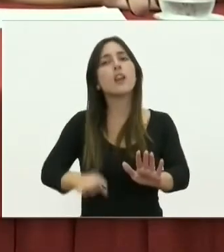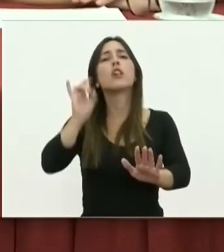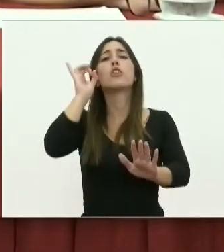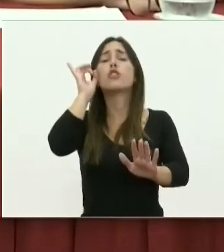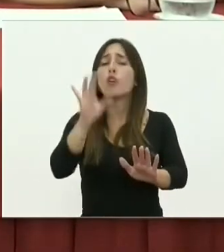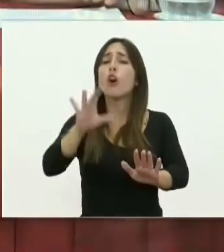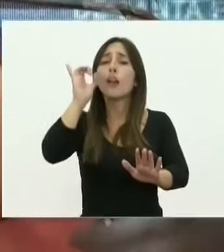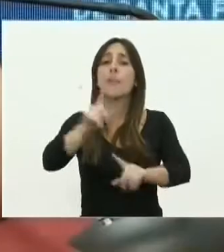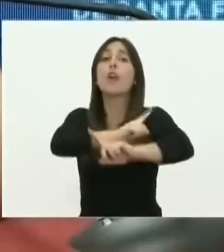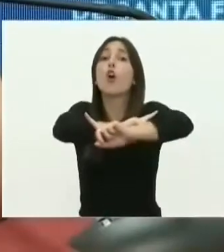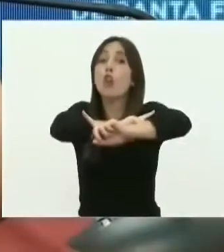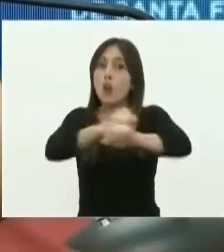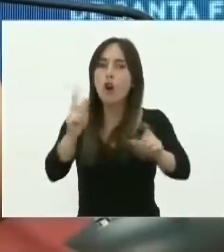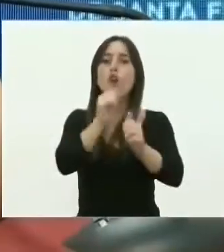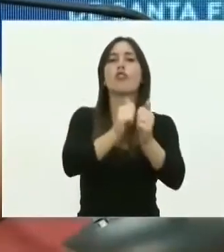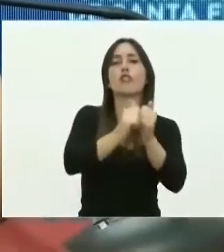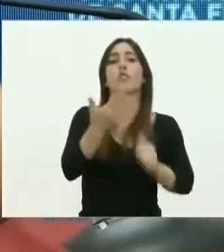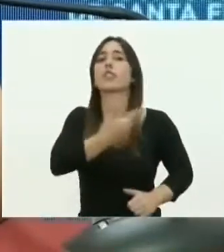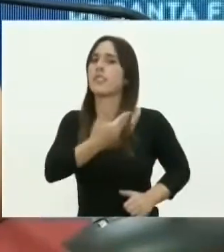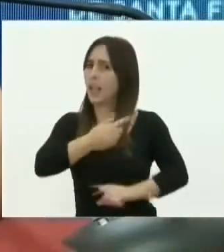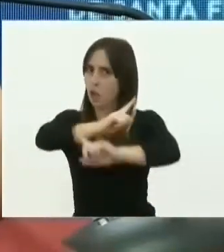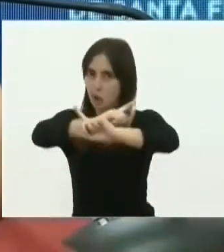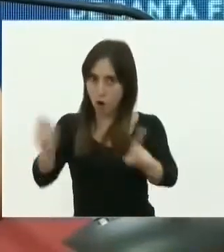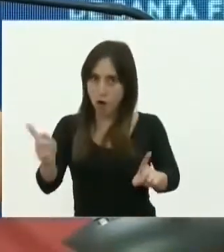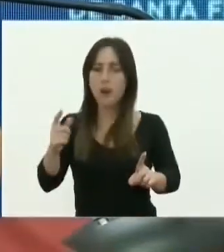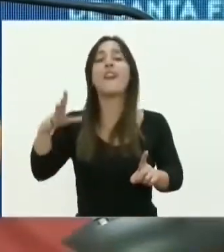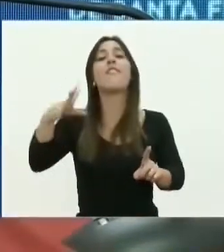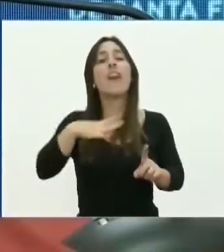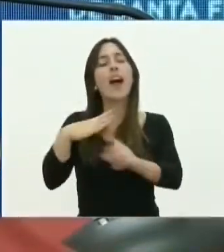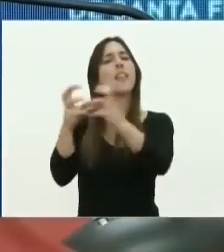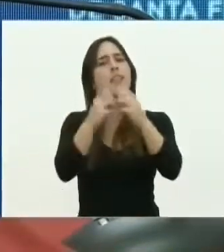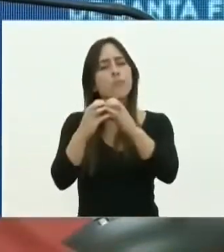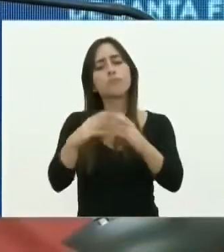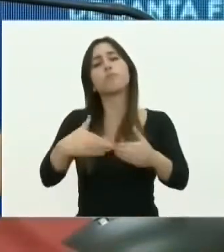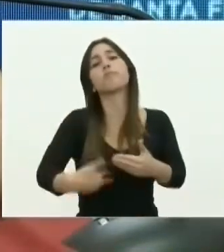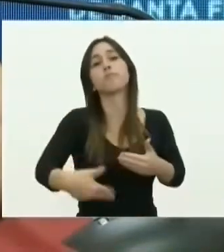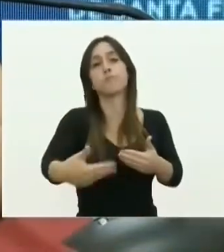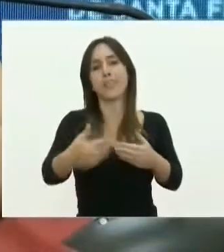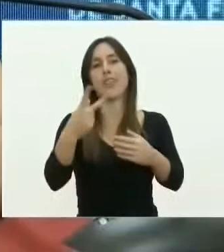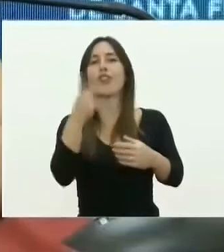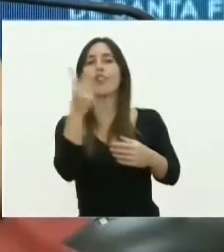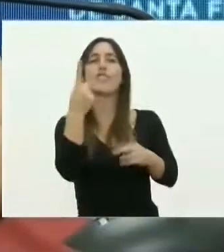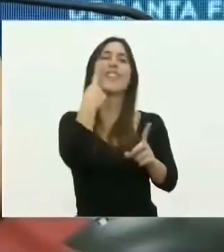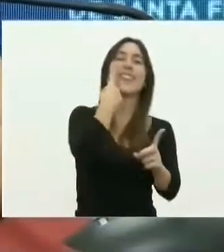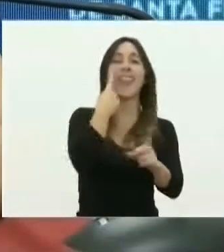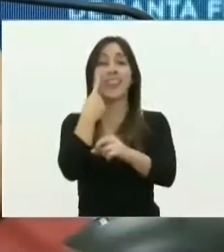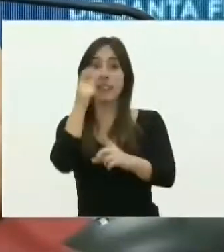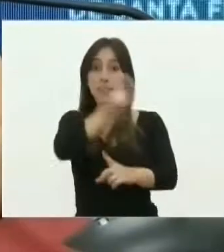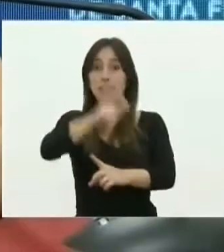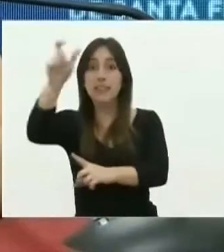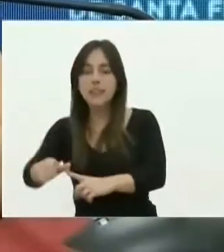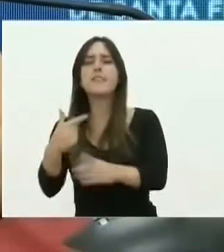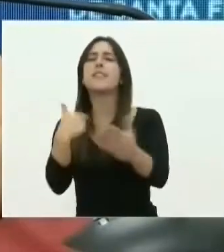estarían exceptuadas en Rosario y Santa Fe, que se van a entablar las conversaciones pertinentes con ambos intendentes para